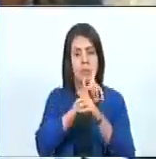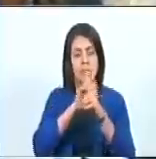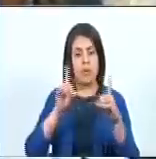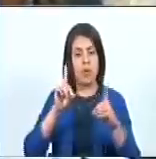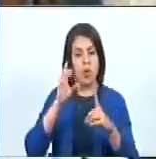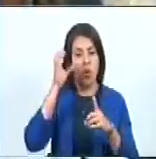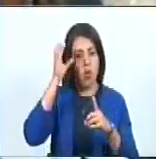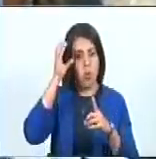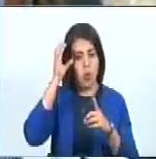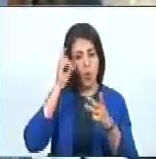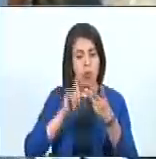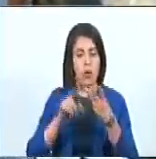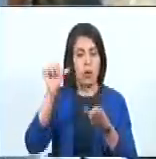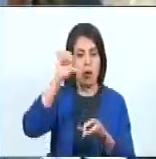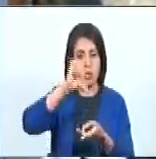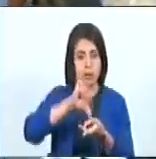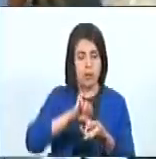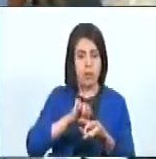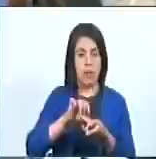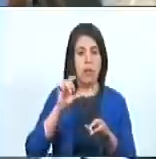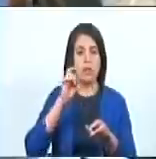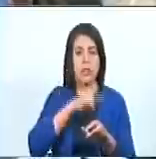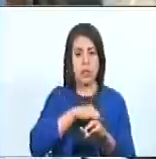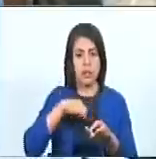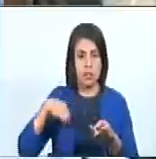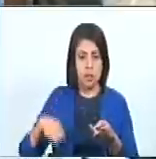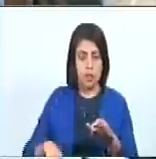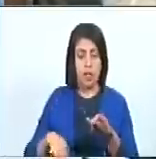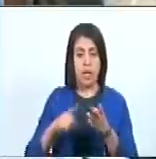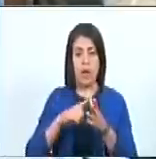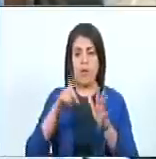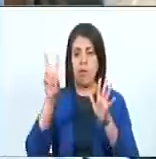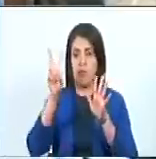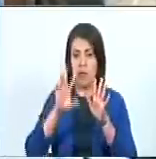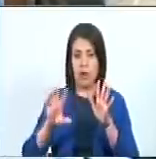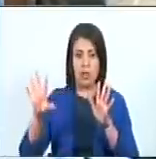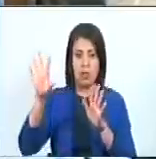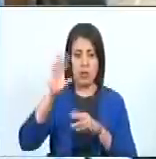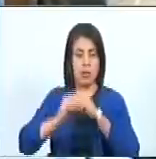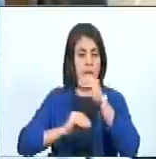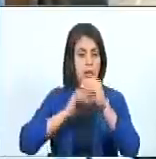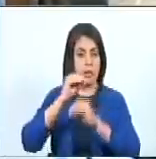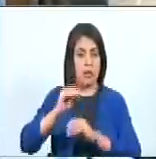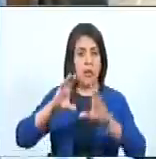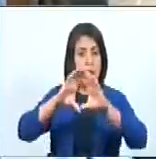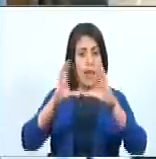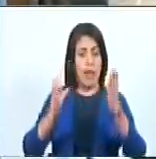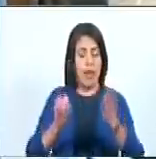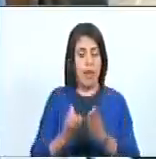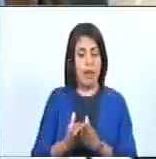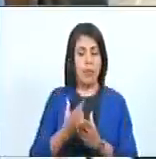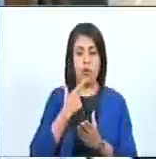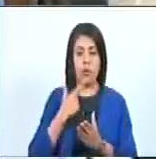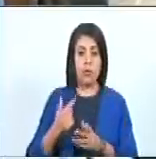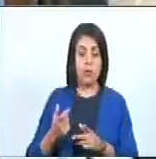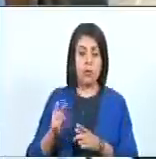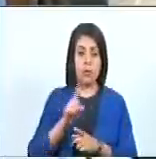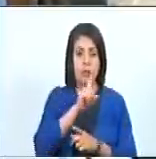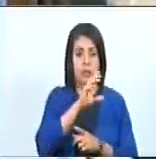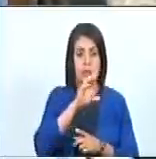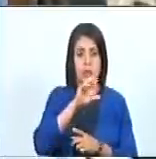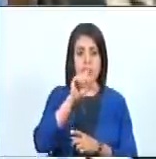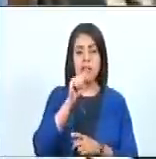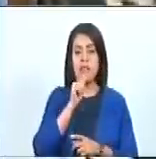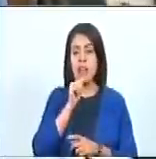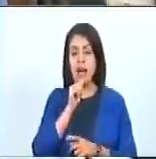Corea, Irán, Siria y Venezuela. Definitivamente los hegemones del mundo que indican quién o